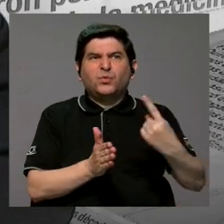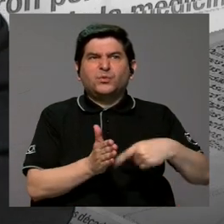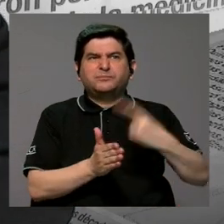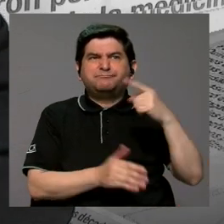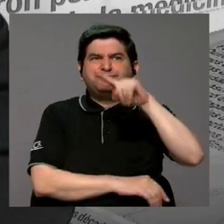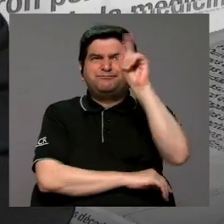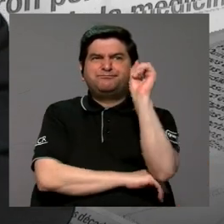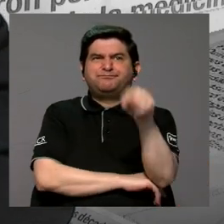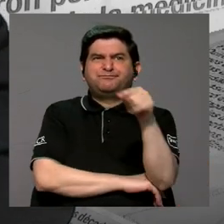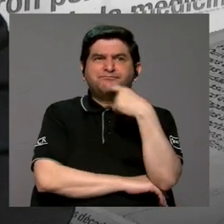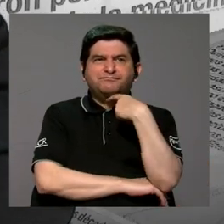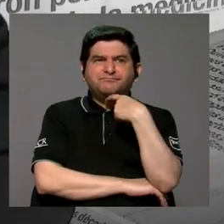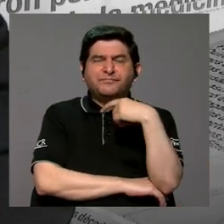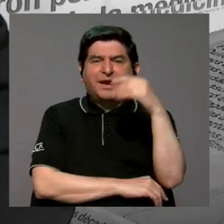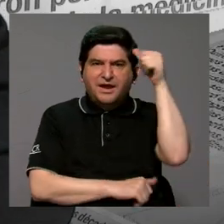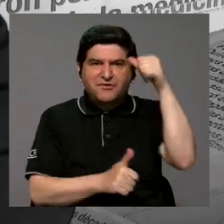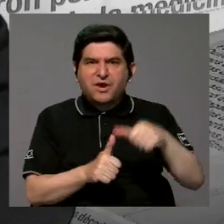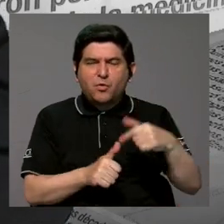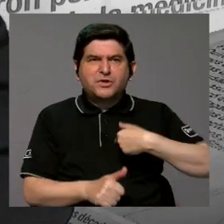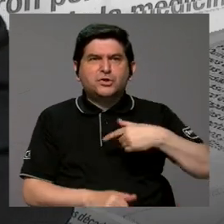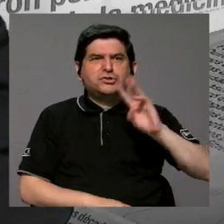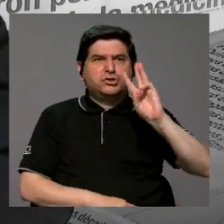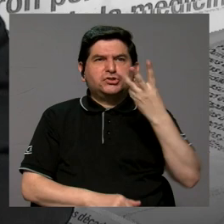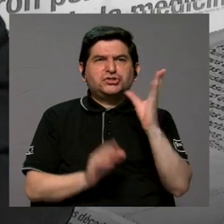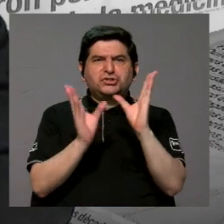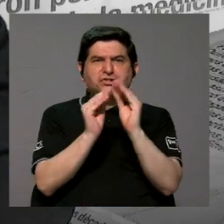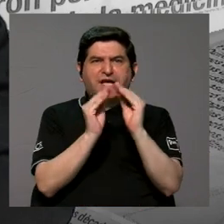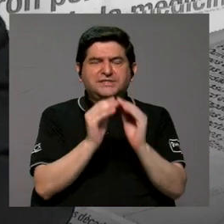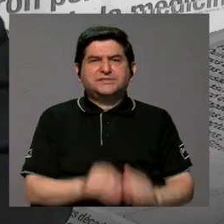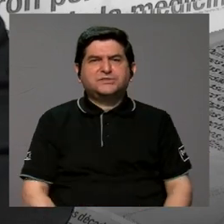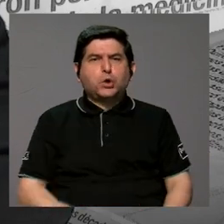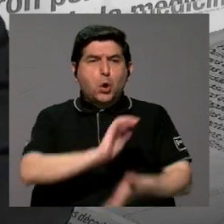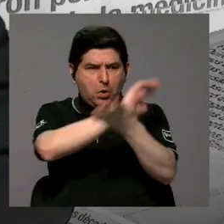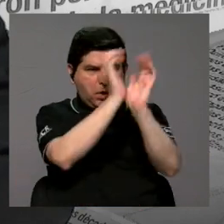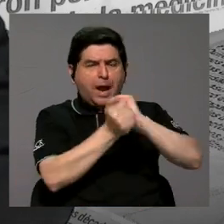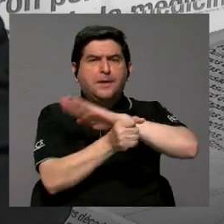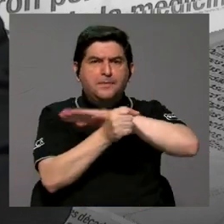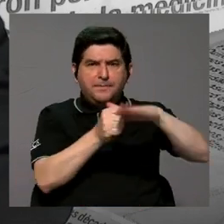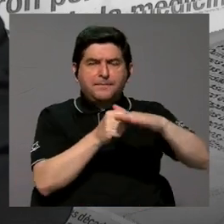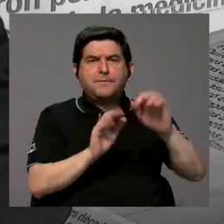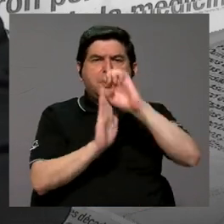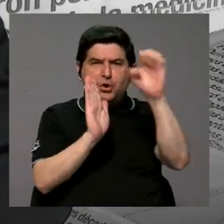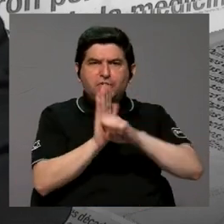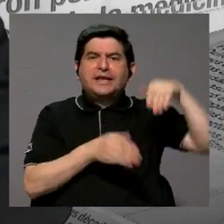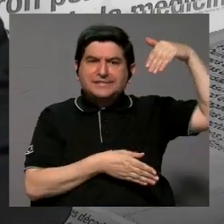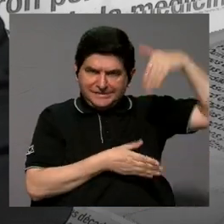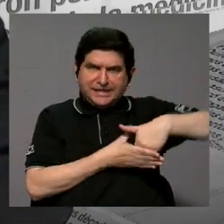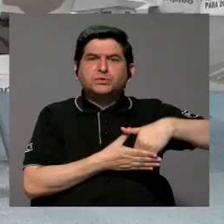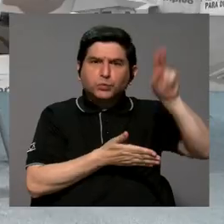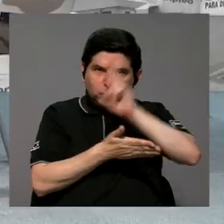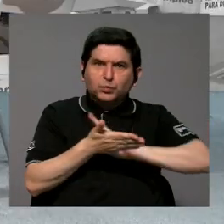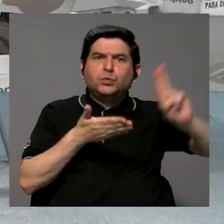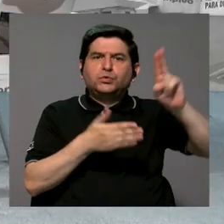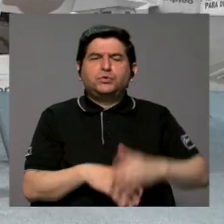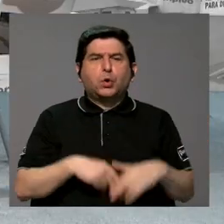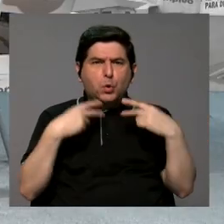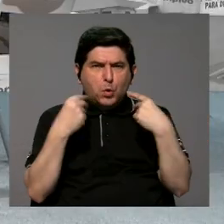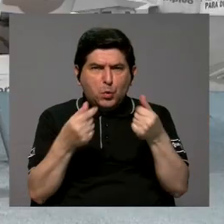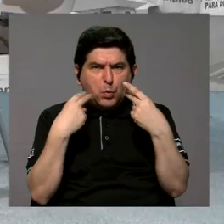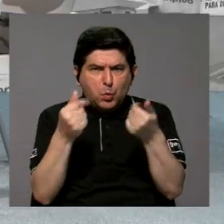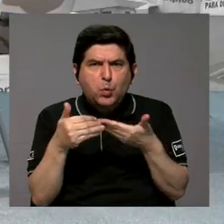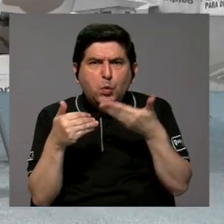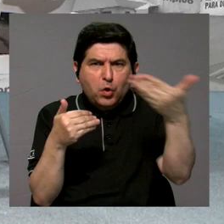se pregunta yo recuerdo que estuve en el sexto congreso planteamos toda una reforma integral del estatuto orgánico precisamente para